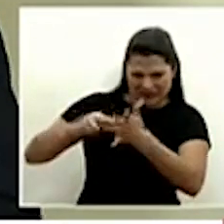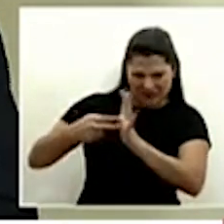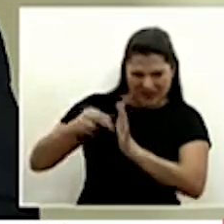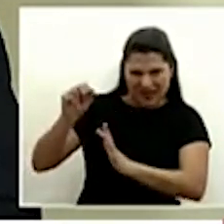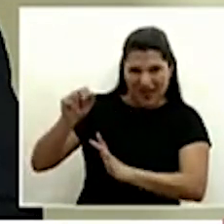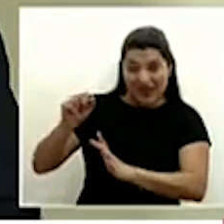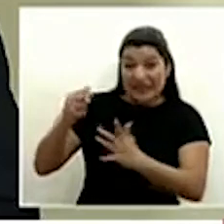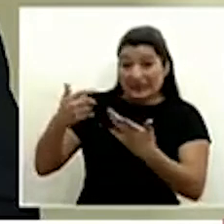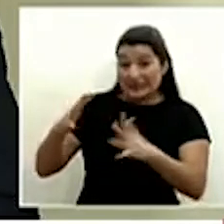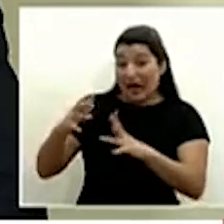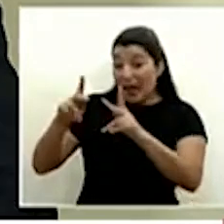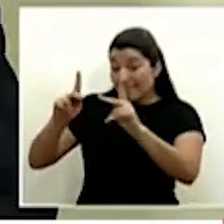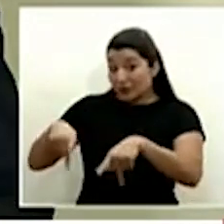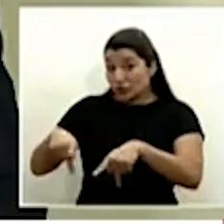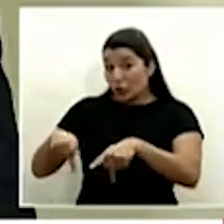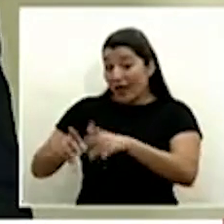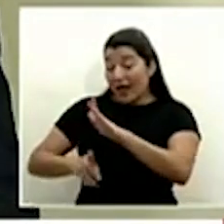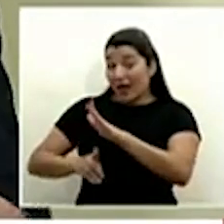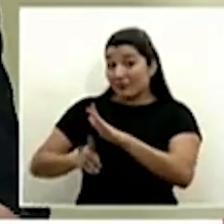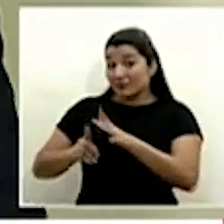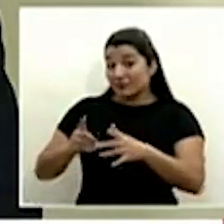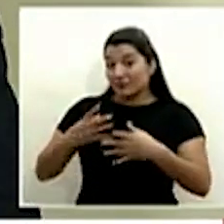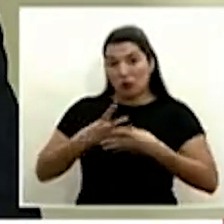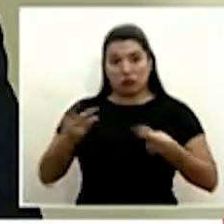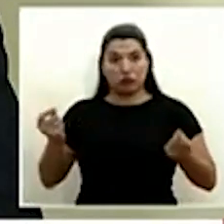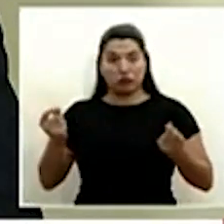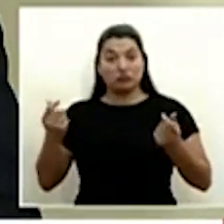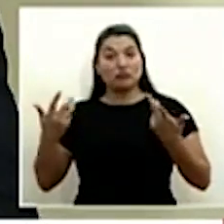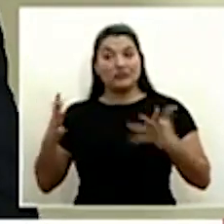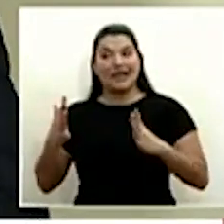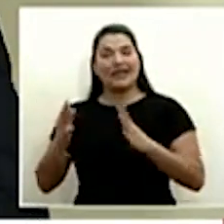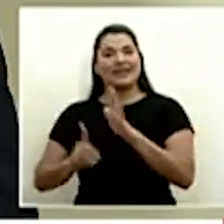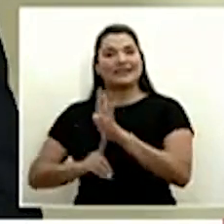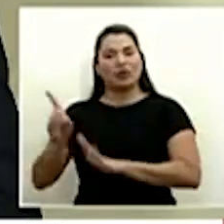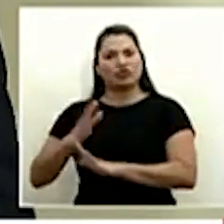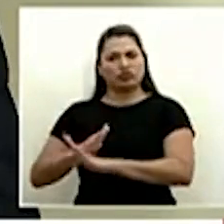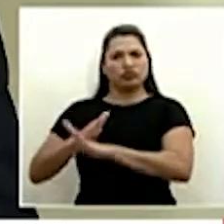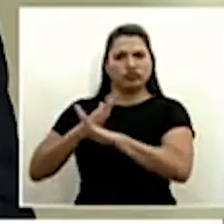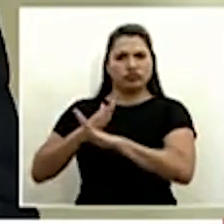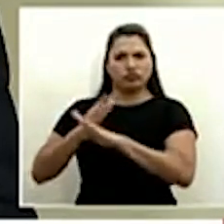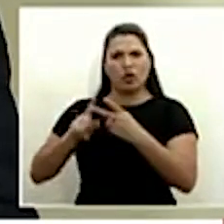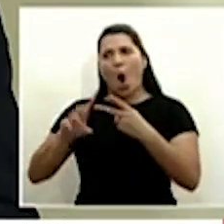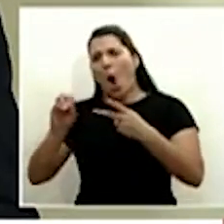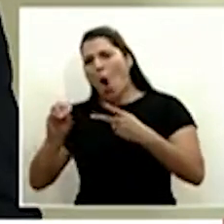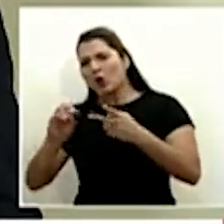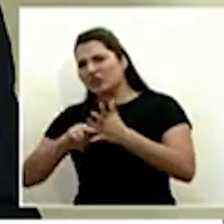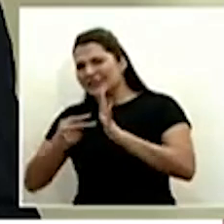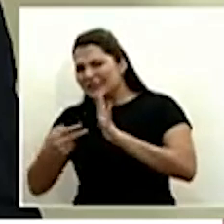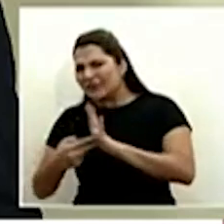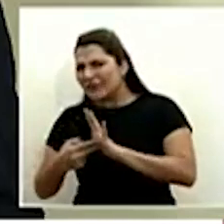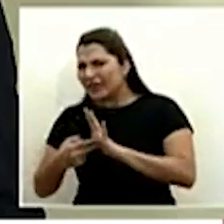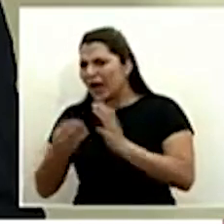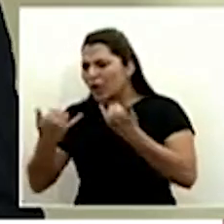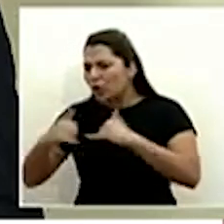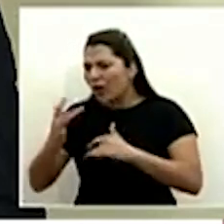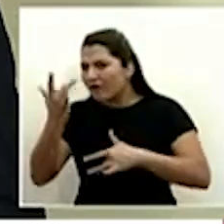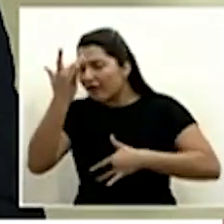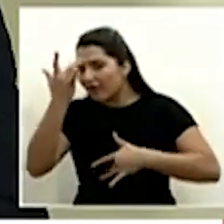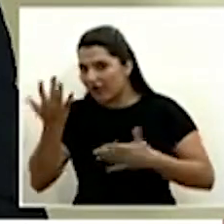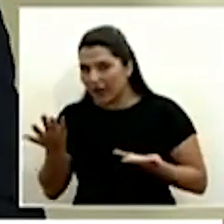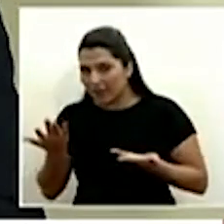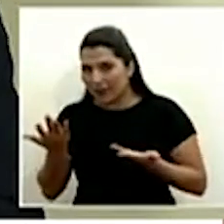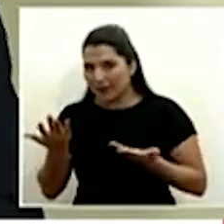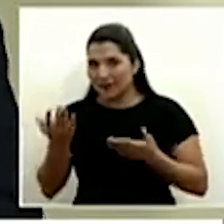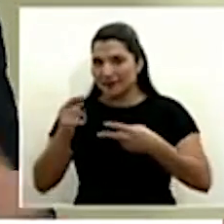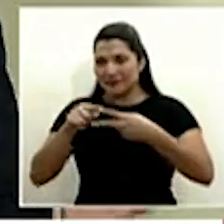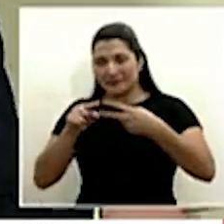inmunidad en la persona o si simplemente nos indican que haya exposición ya empiezan a surgir cada vez más estudios que sí indican que eventualmente